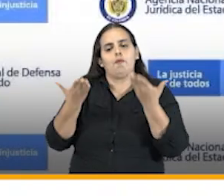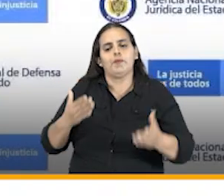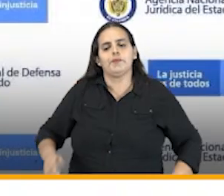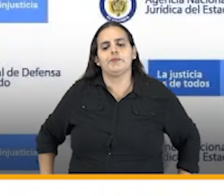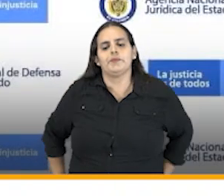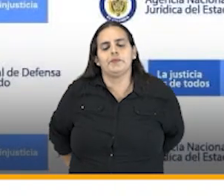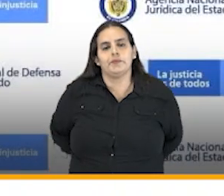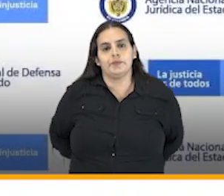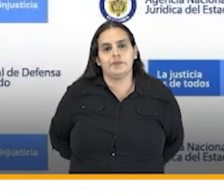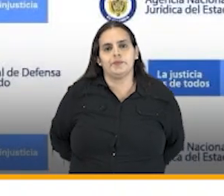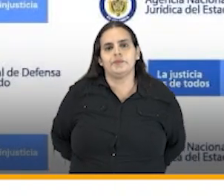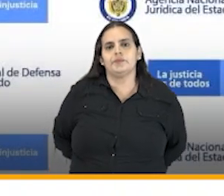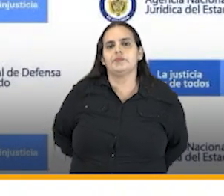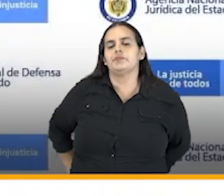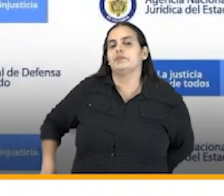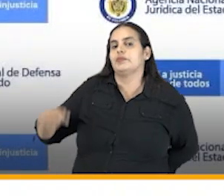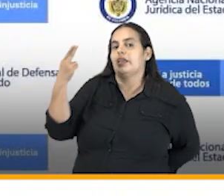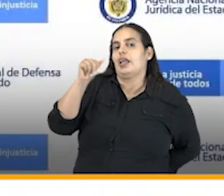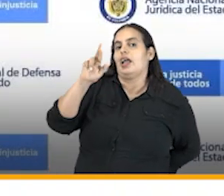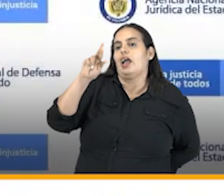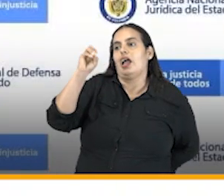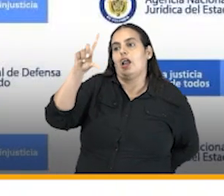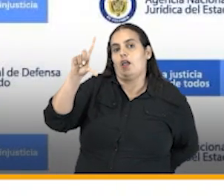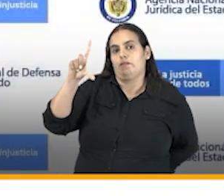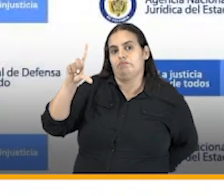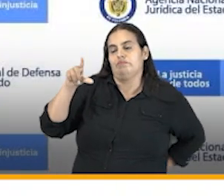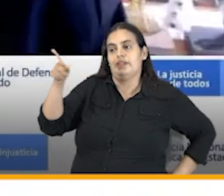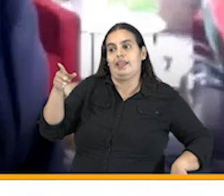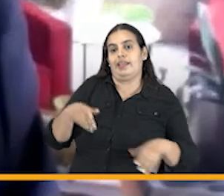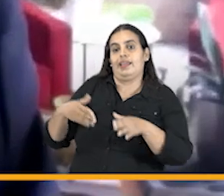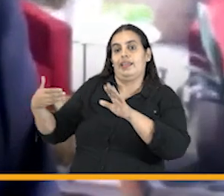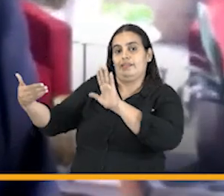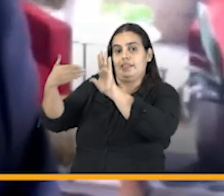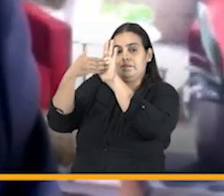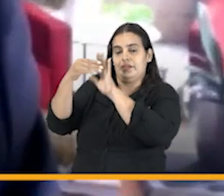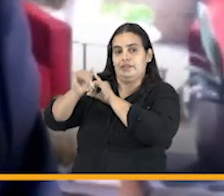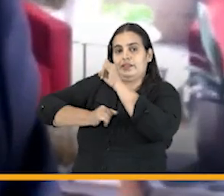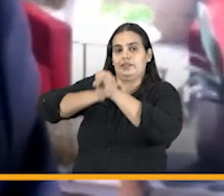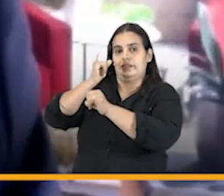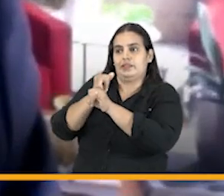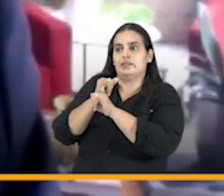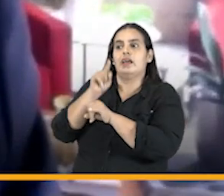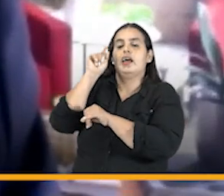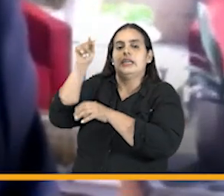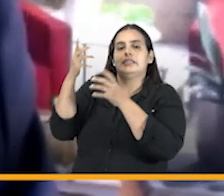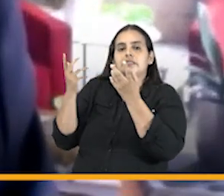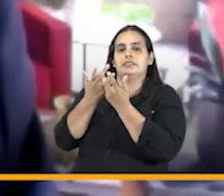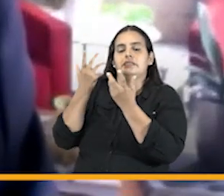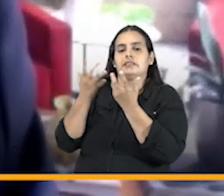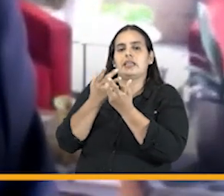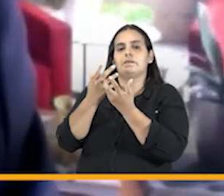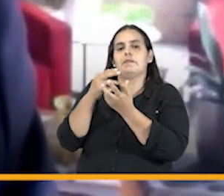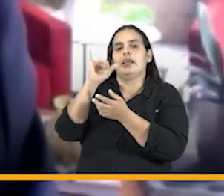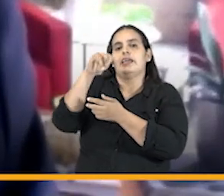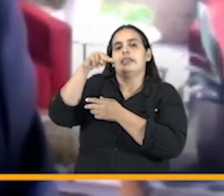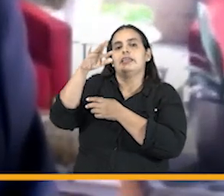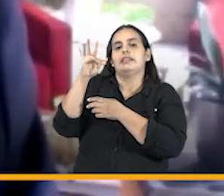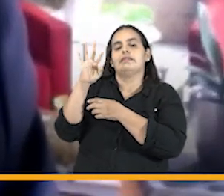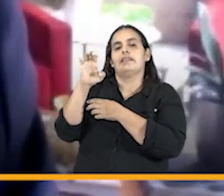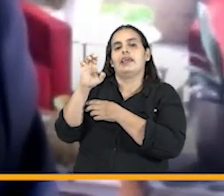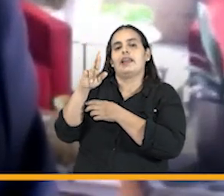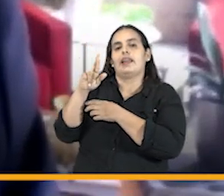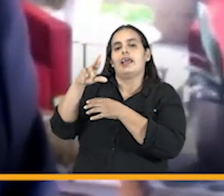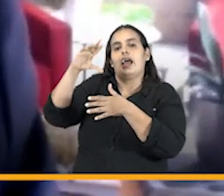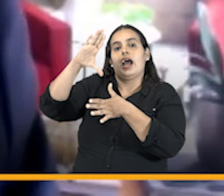claro la las demandas internacionales están distribuidas en las del sistema interamericano de derechos humanos